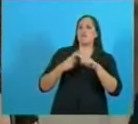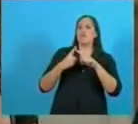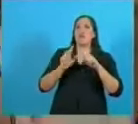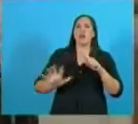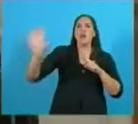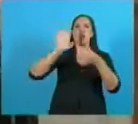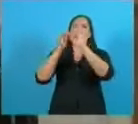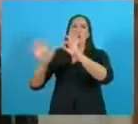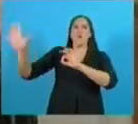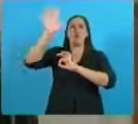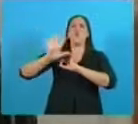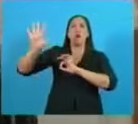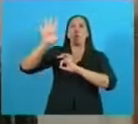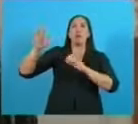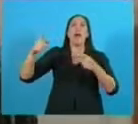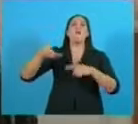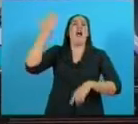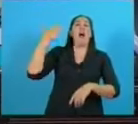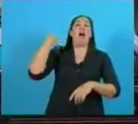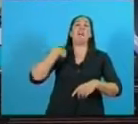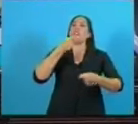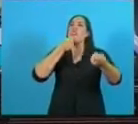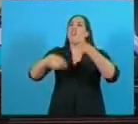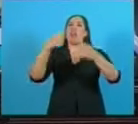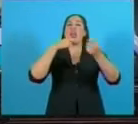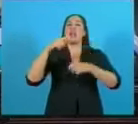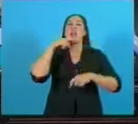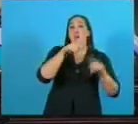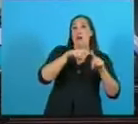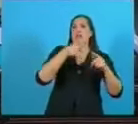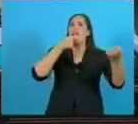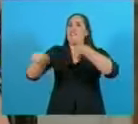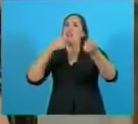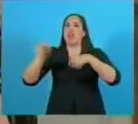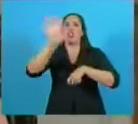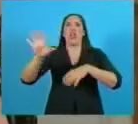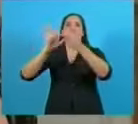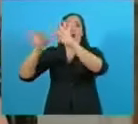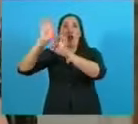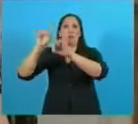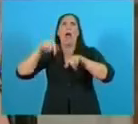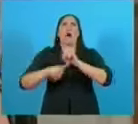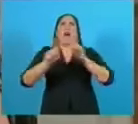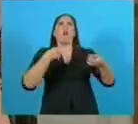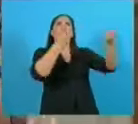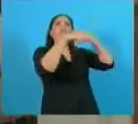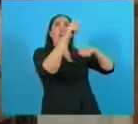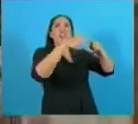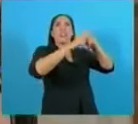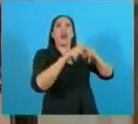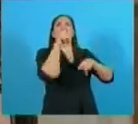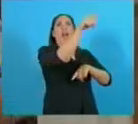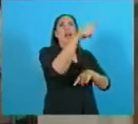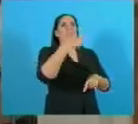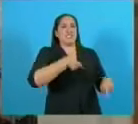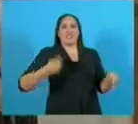¿Saben por qué? Porque lo que antes le vendía a los europeos, ahora se lo vende en tecnología a los chinos. ¿Saben